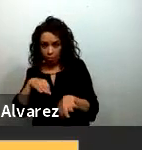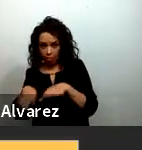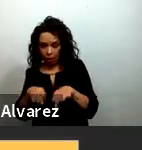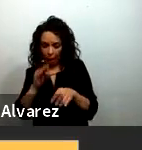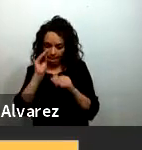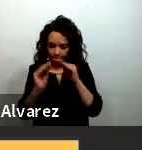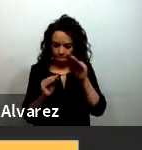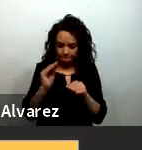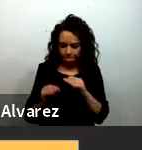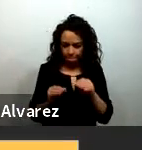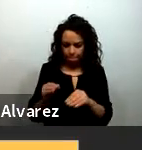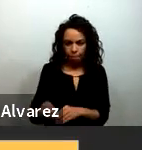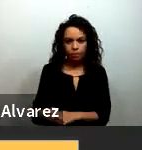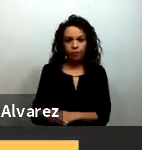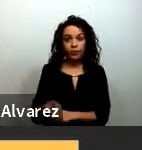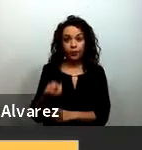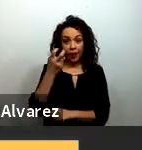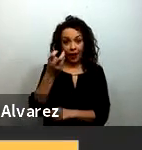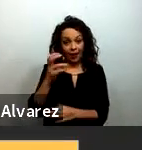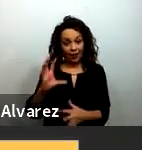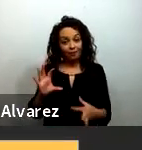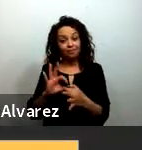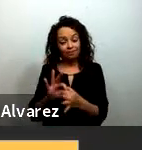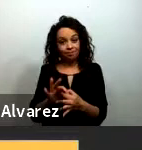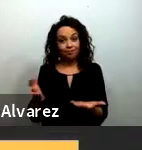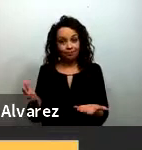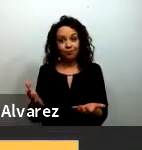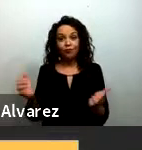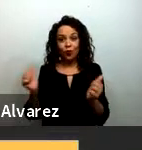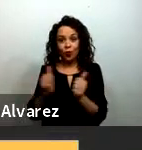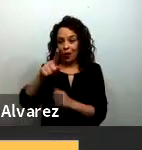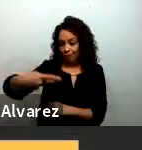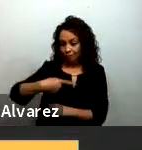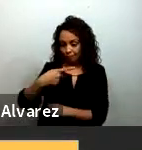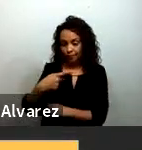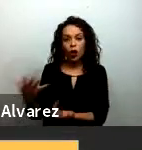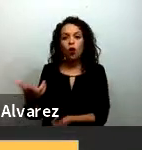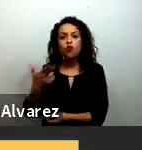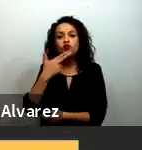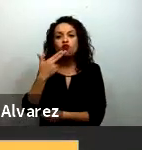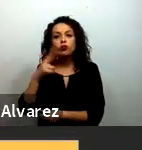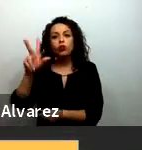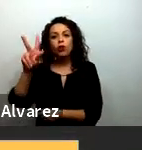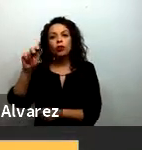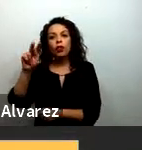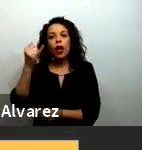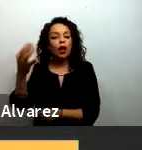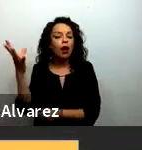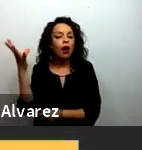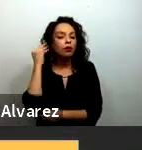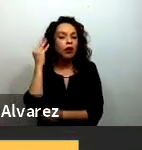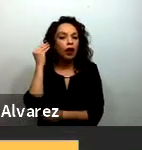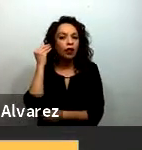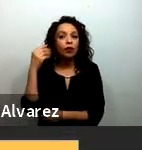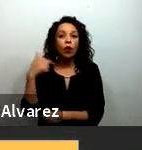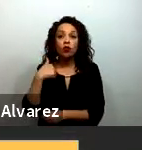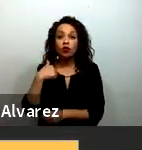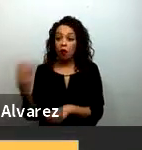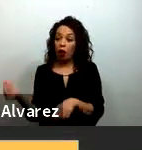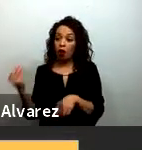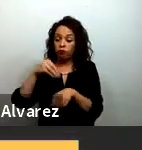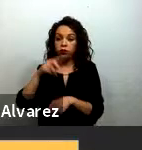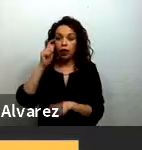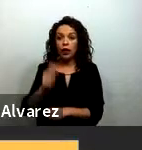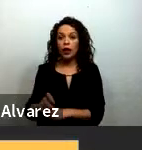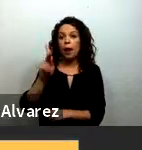precisamente con esta pregunta con el uso de la televisión las radios comunitarias y aquí yo agregaría el perifoneo como una herramienta para llegar